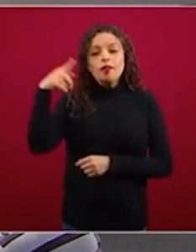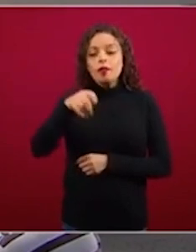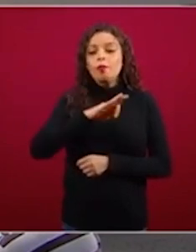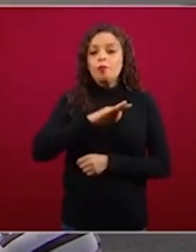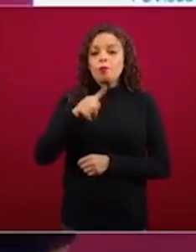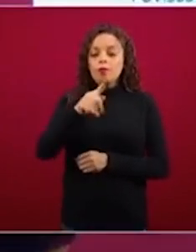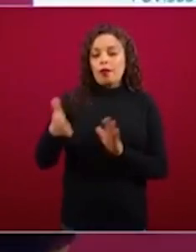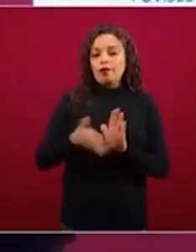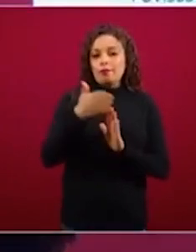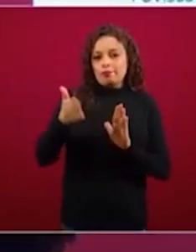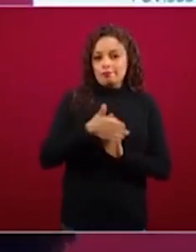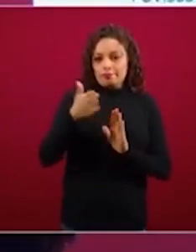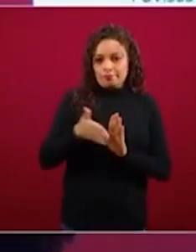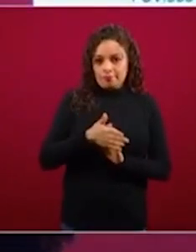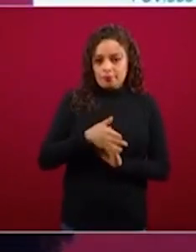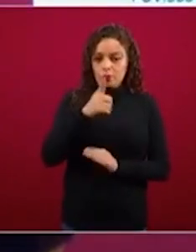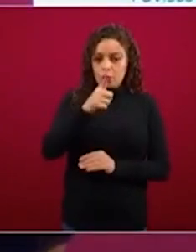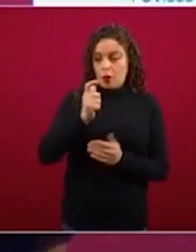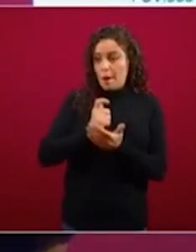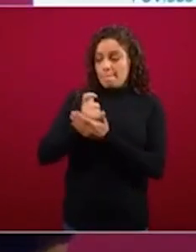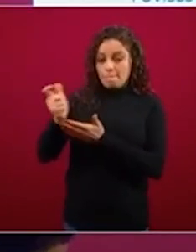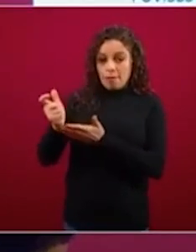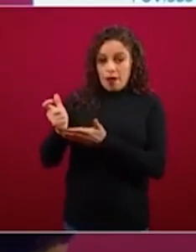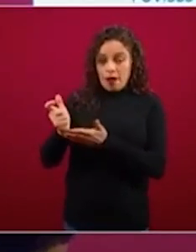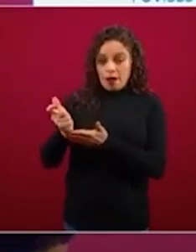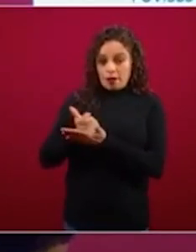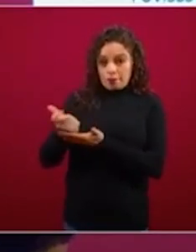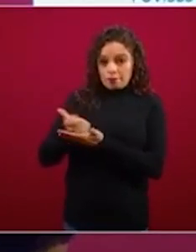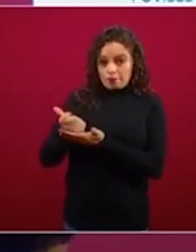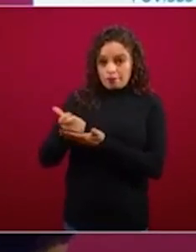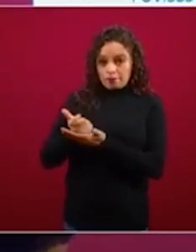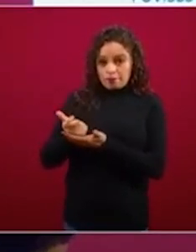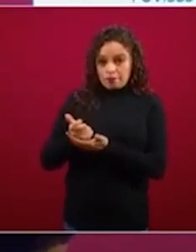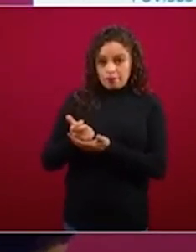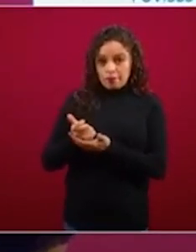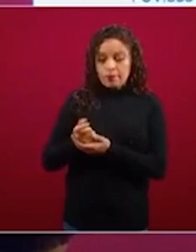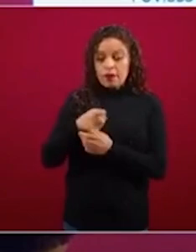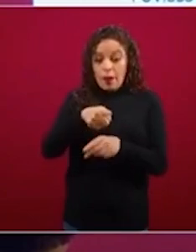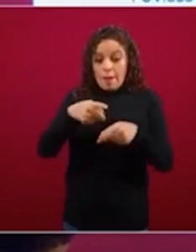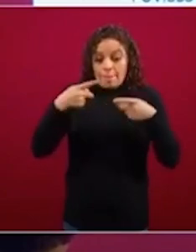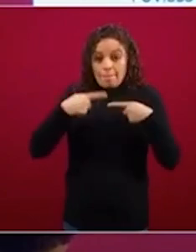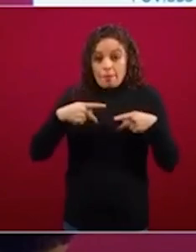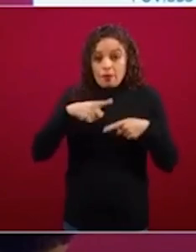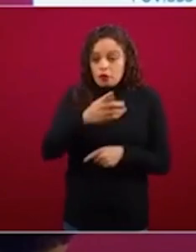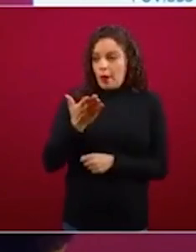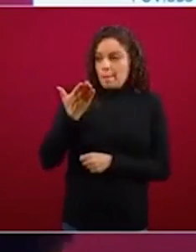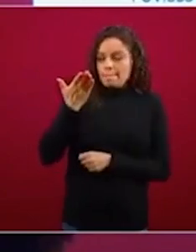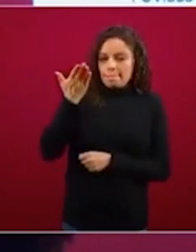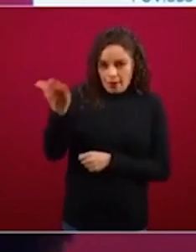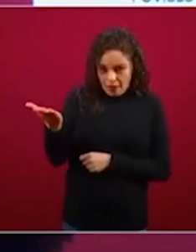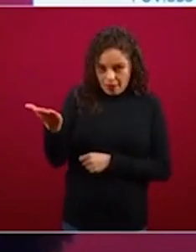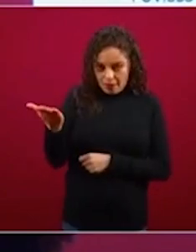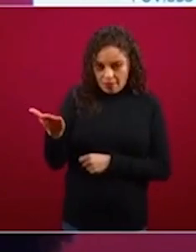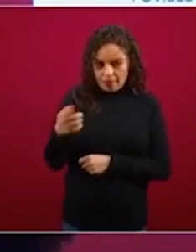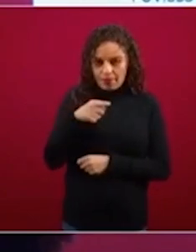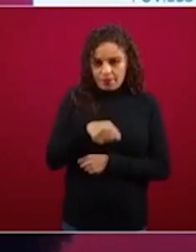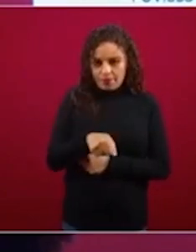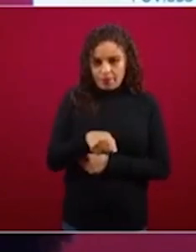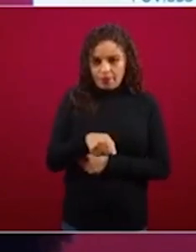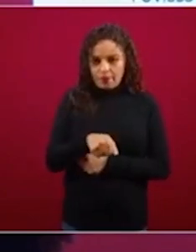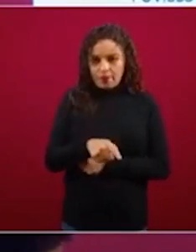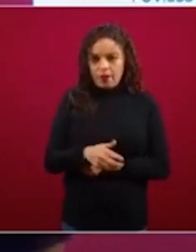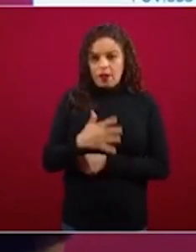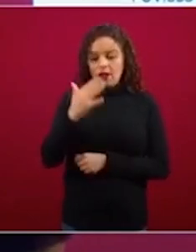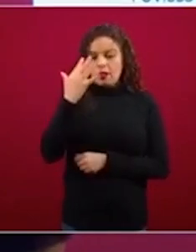El pago del crédito se le dará directamente al acreditado y se le pagará en cinco administraciones